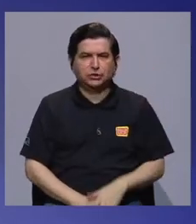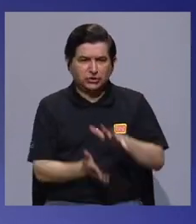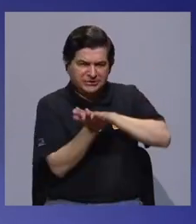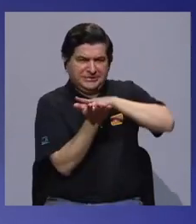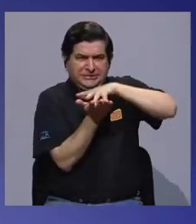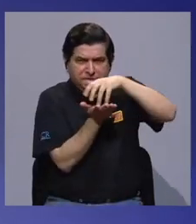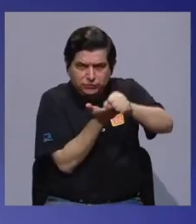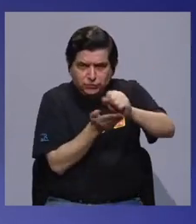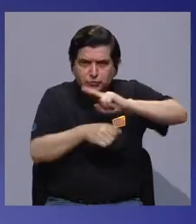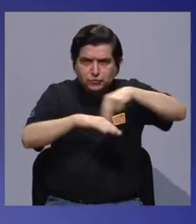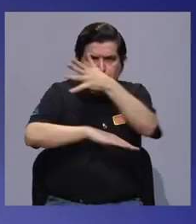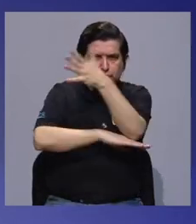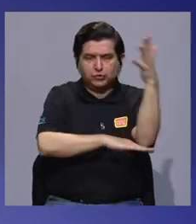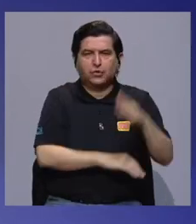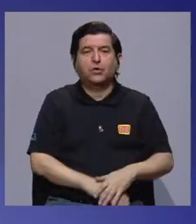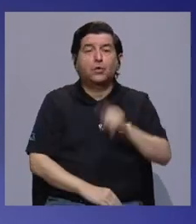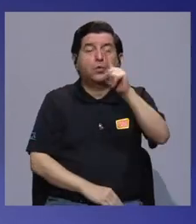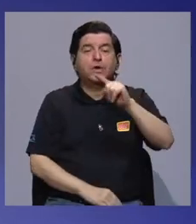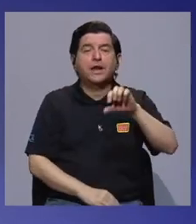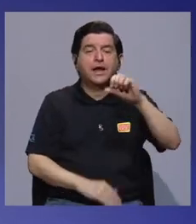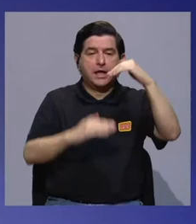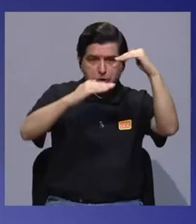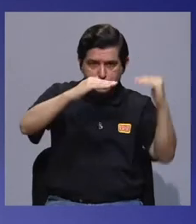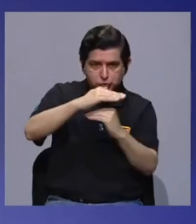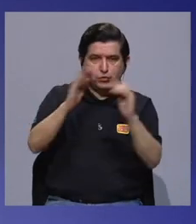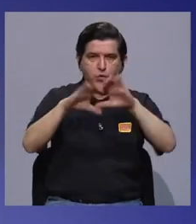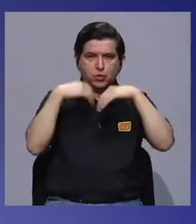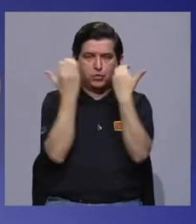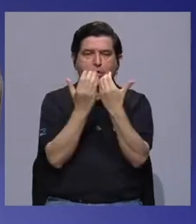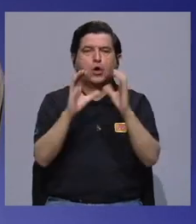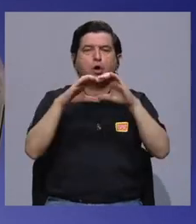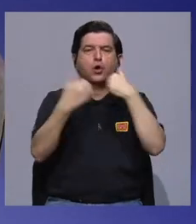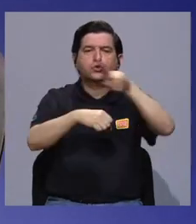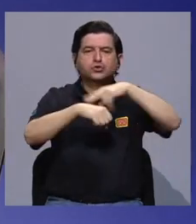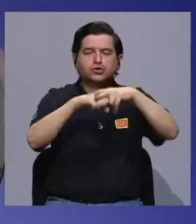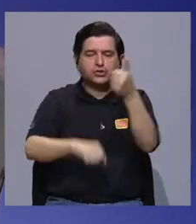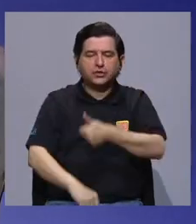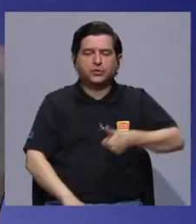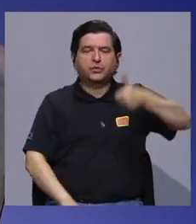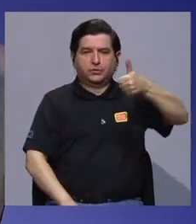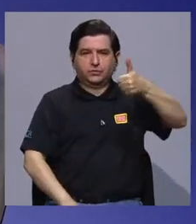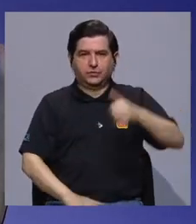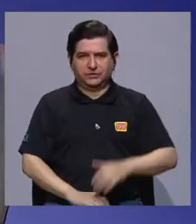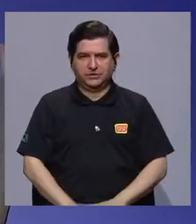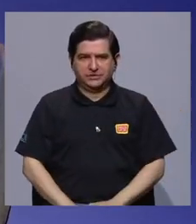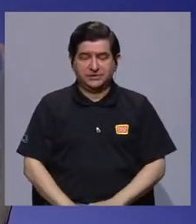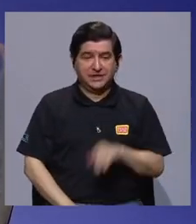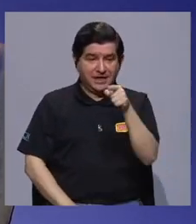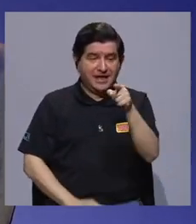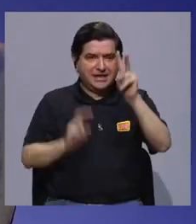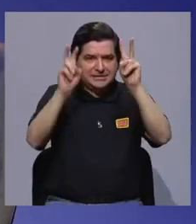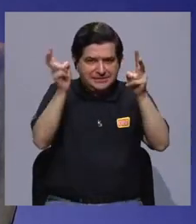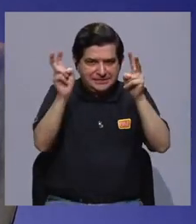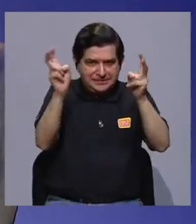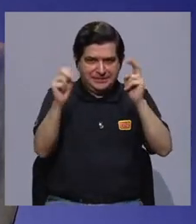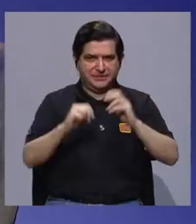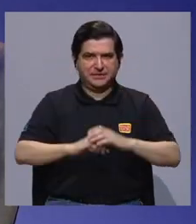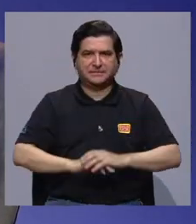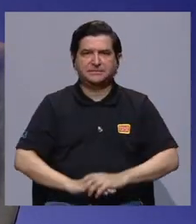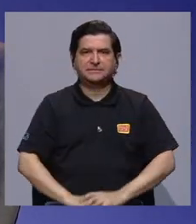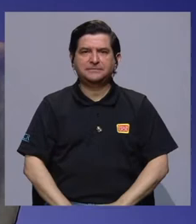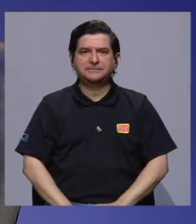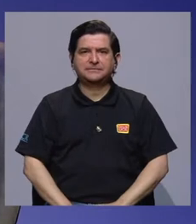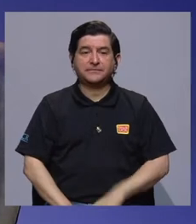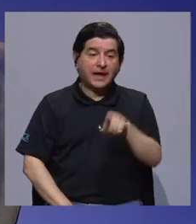de desastre. Rodolfo, hay una subcomisión en el Consejo Nacional de Rectores sobre este tema.